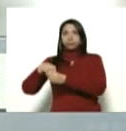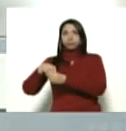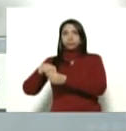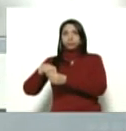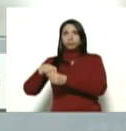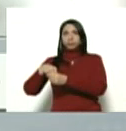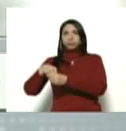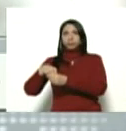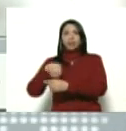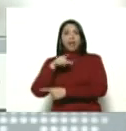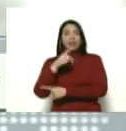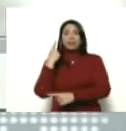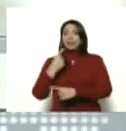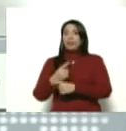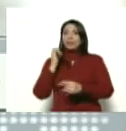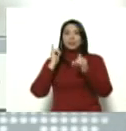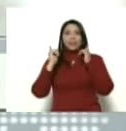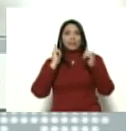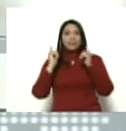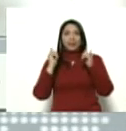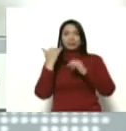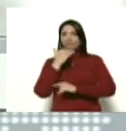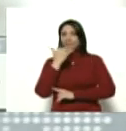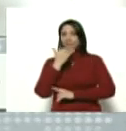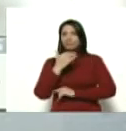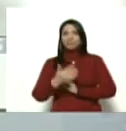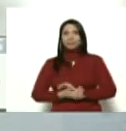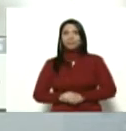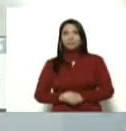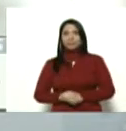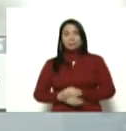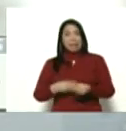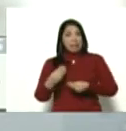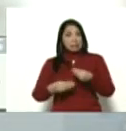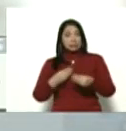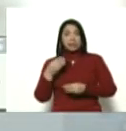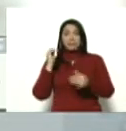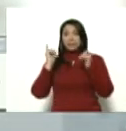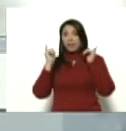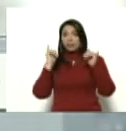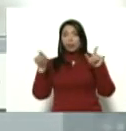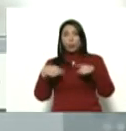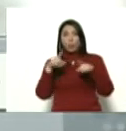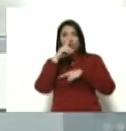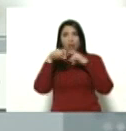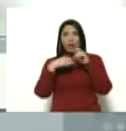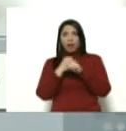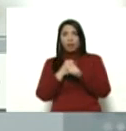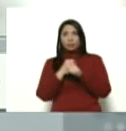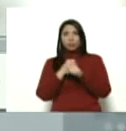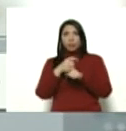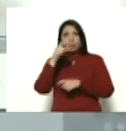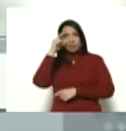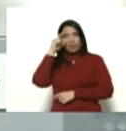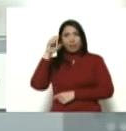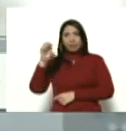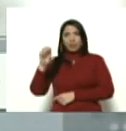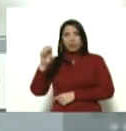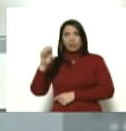Ah, así es que se celebra, pueden hacer sus fiestas de cumpleaños. Ernesto Villegas cumplió